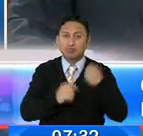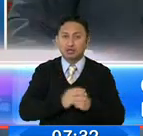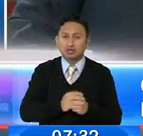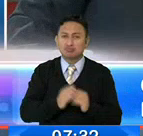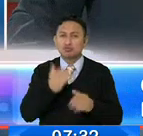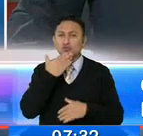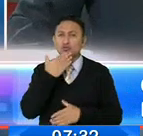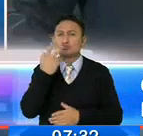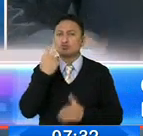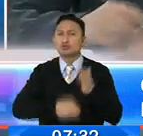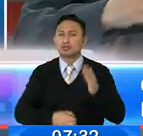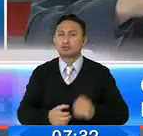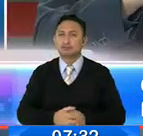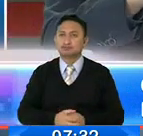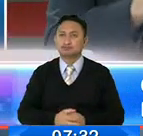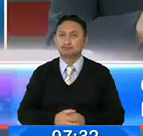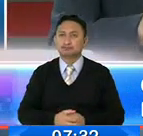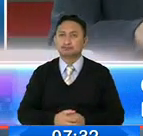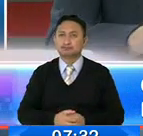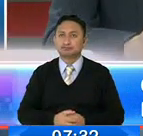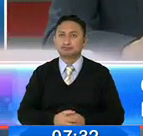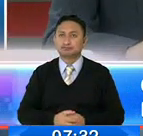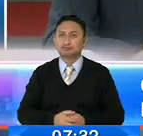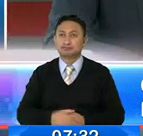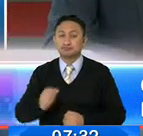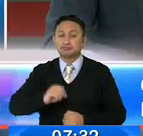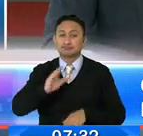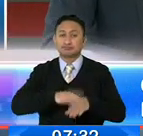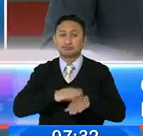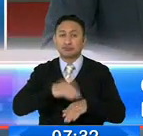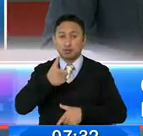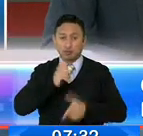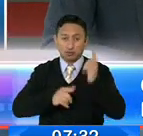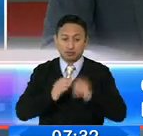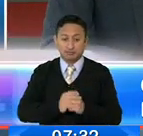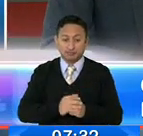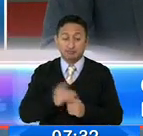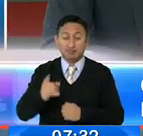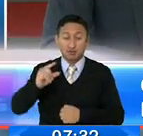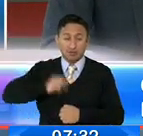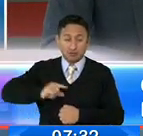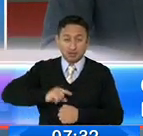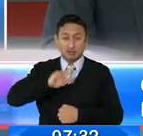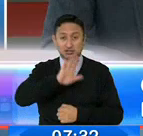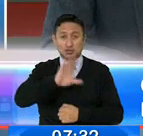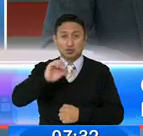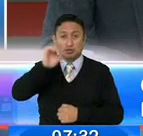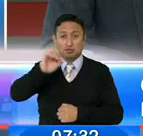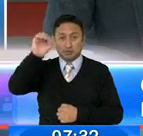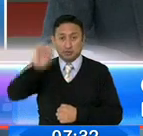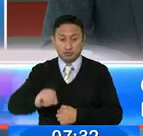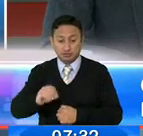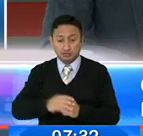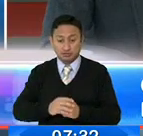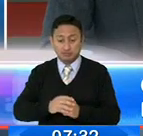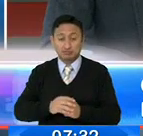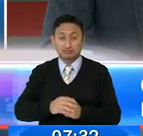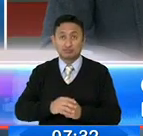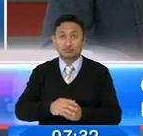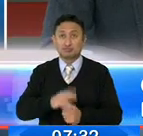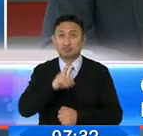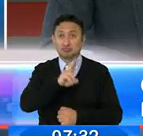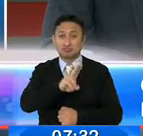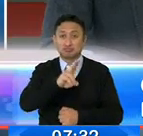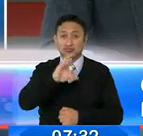tema de las multas en todo esto? Bueno, tenemos justamente por libadores, tenemos el 50% de un salario mínimo vital con una reincidencia. ¿200